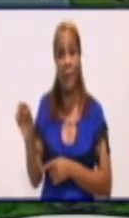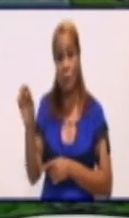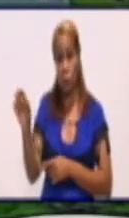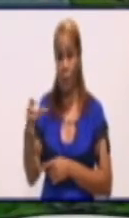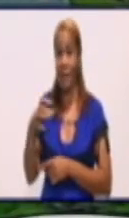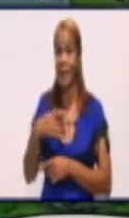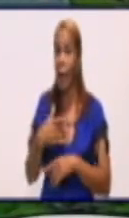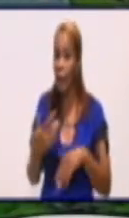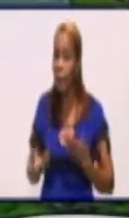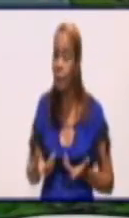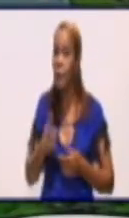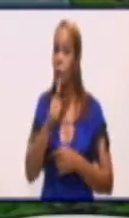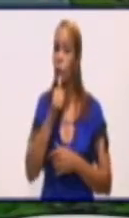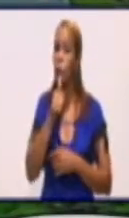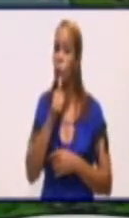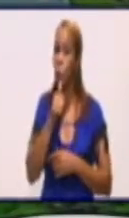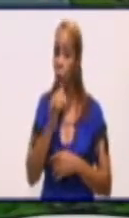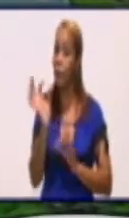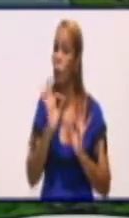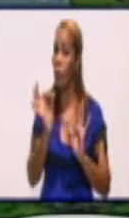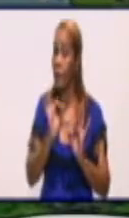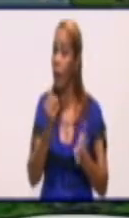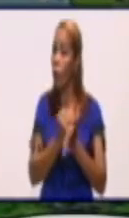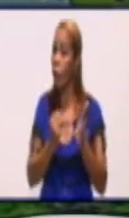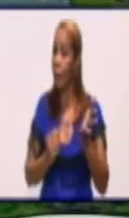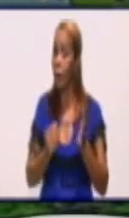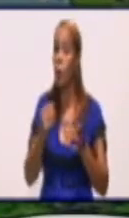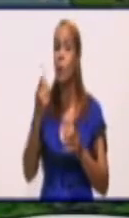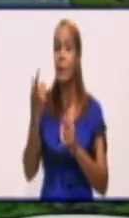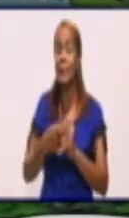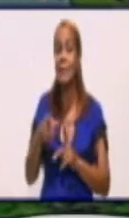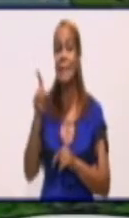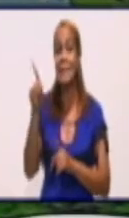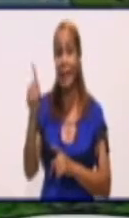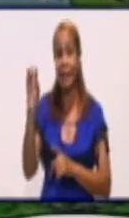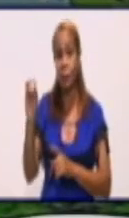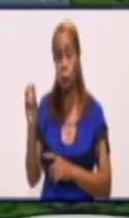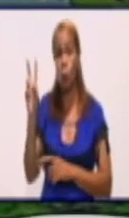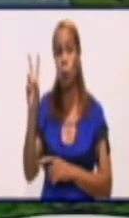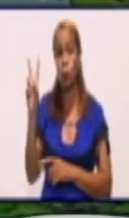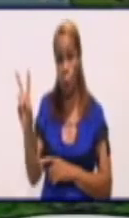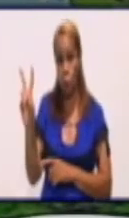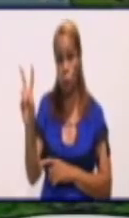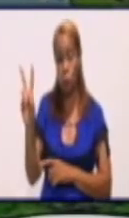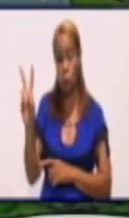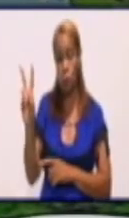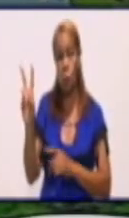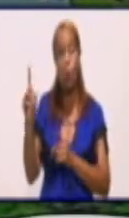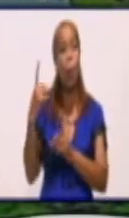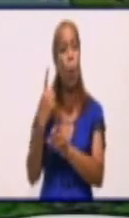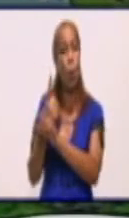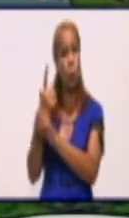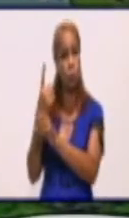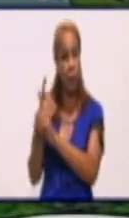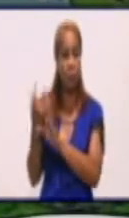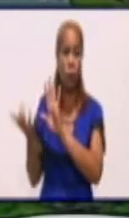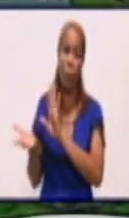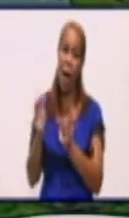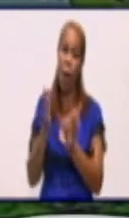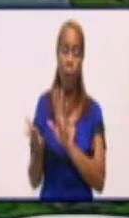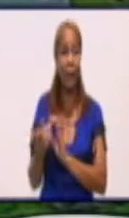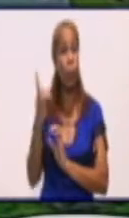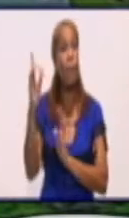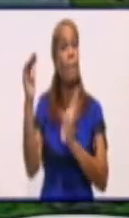COVID-19 y 702 contactos. Esto da una cifra de 950 personas, casi mil